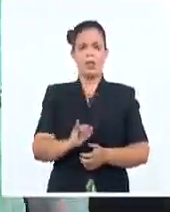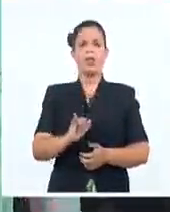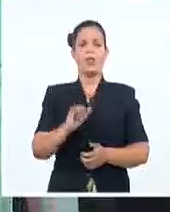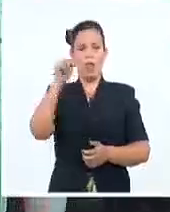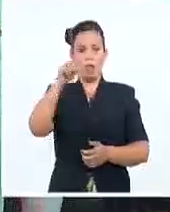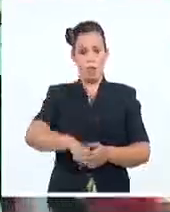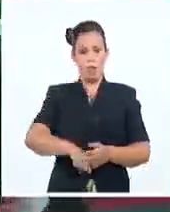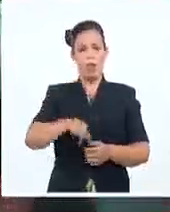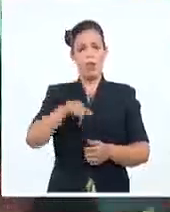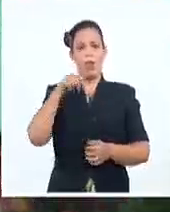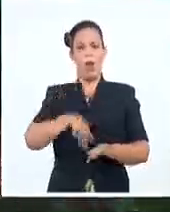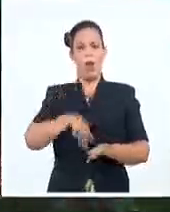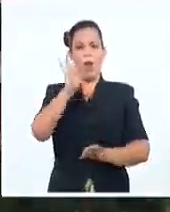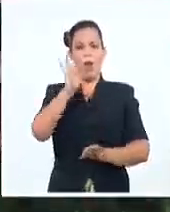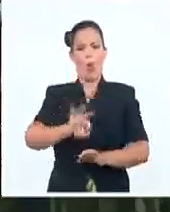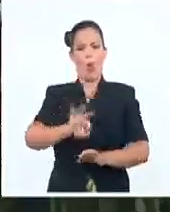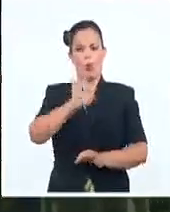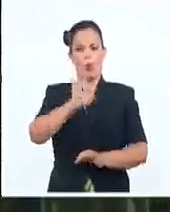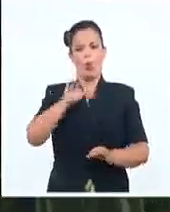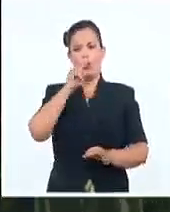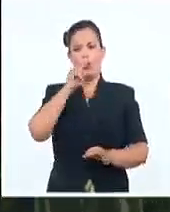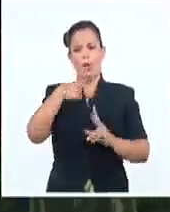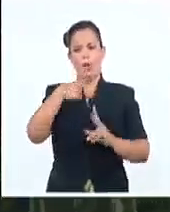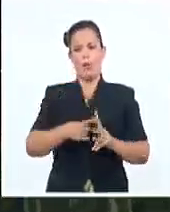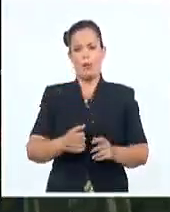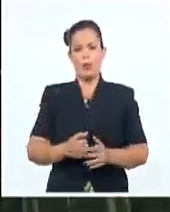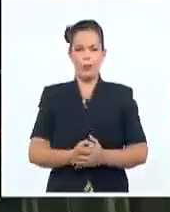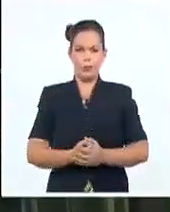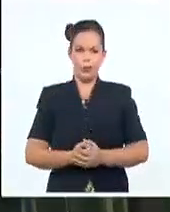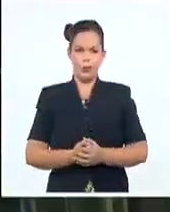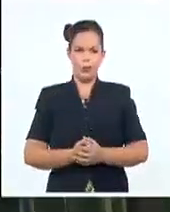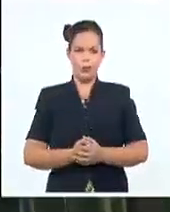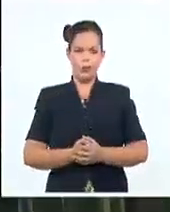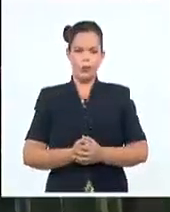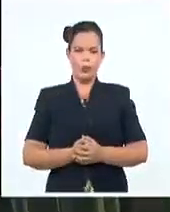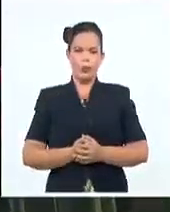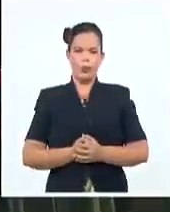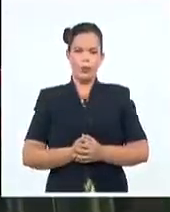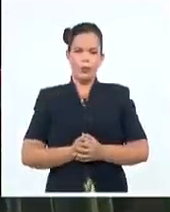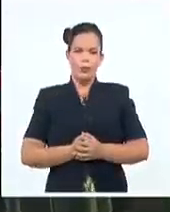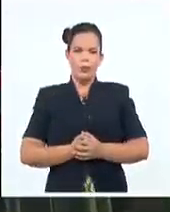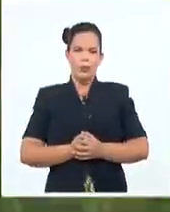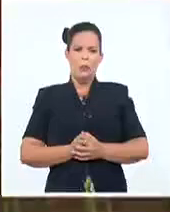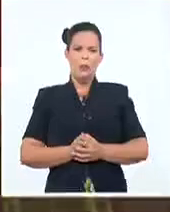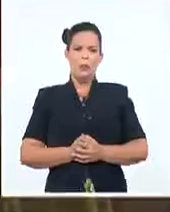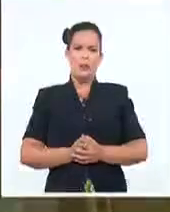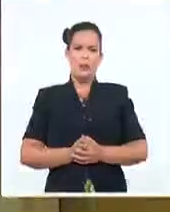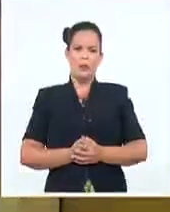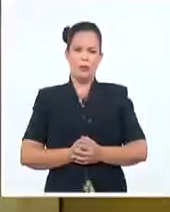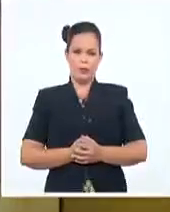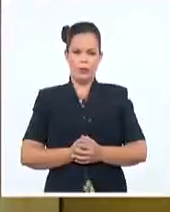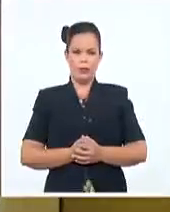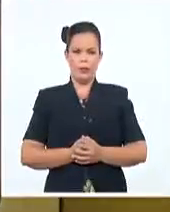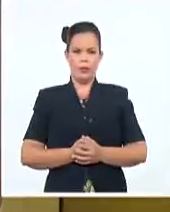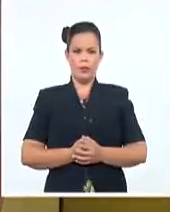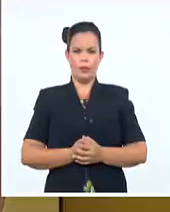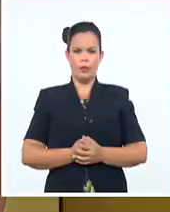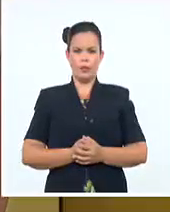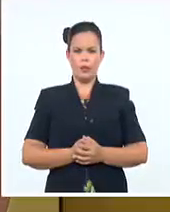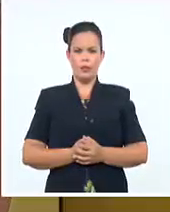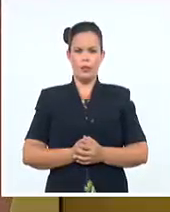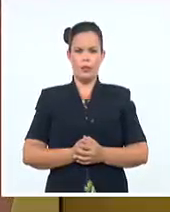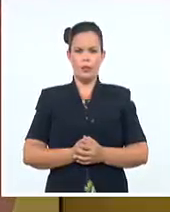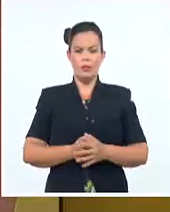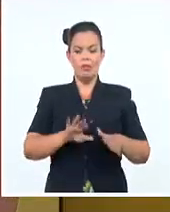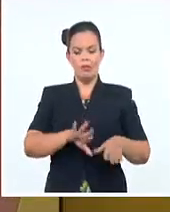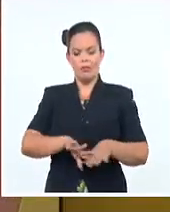en Bayama. En Granma, la de la Díaz Borrero, Sistema Informativo de la Televisión Cubana. El